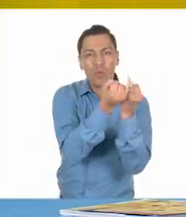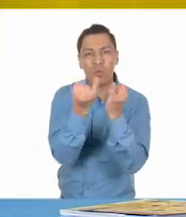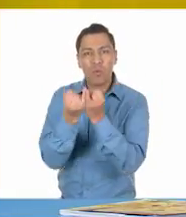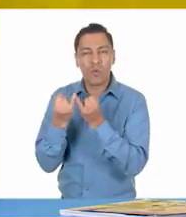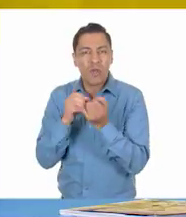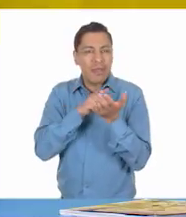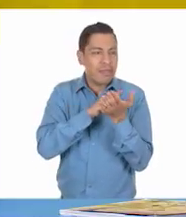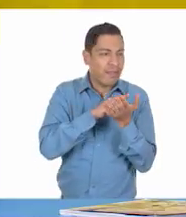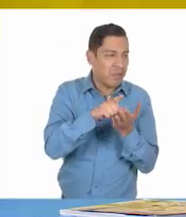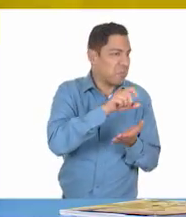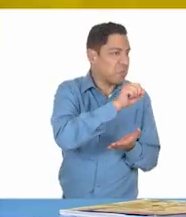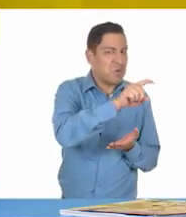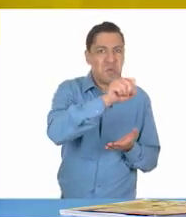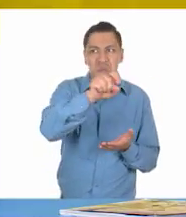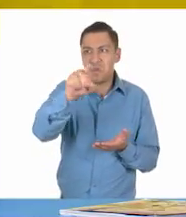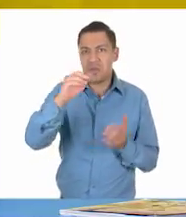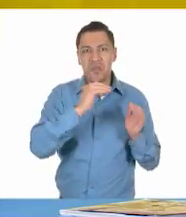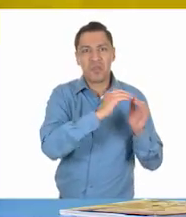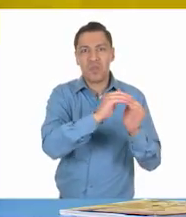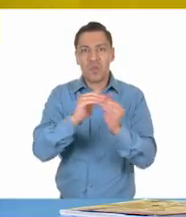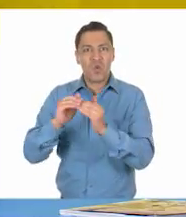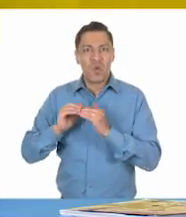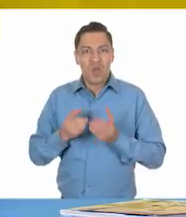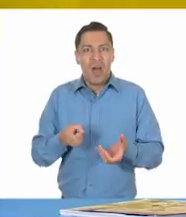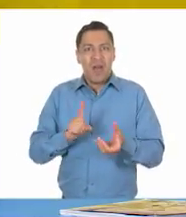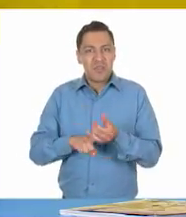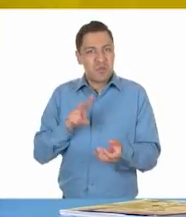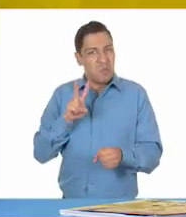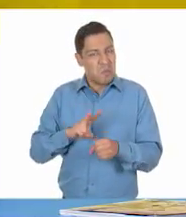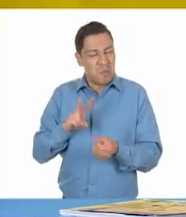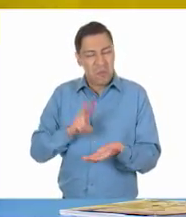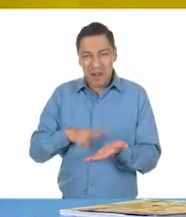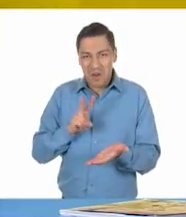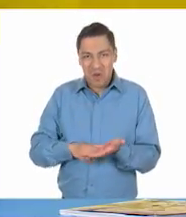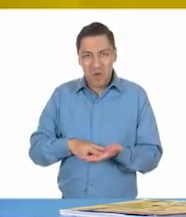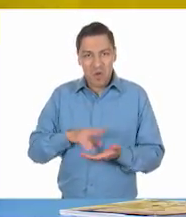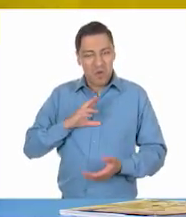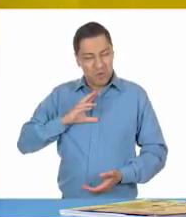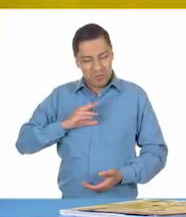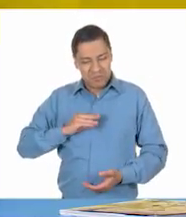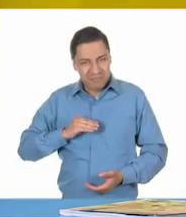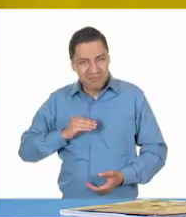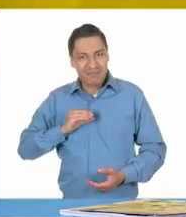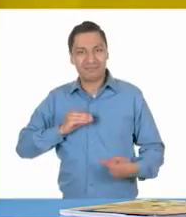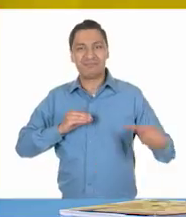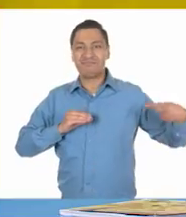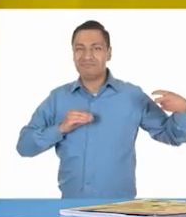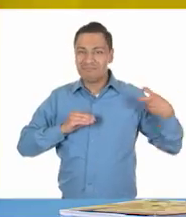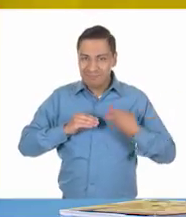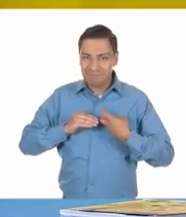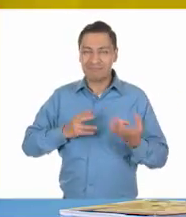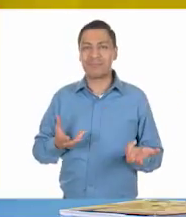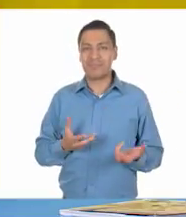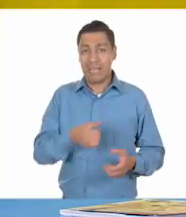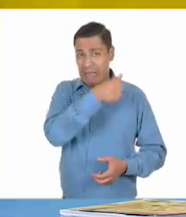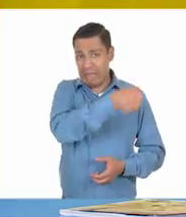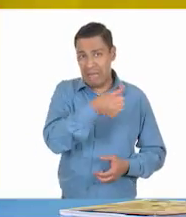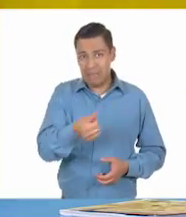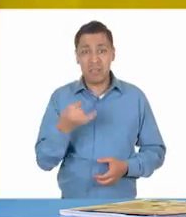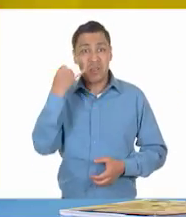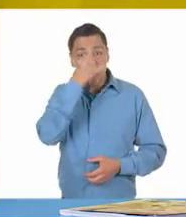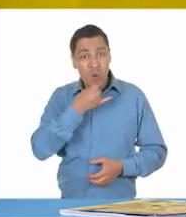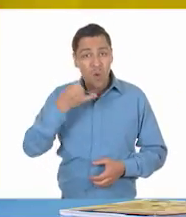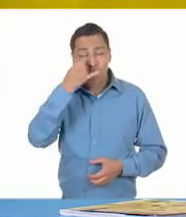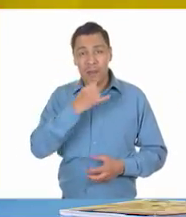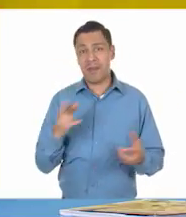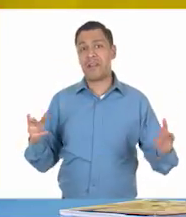se nos trate con respeto a nuestra dignidad. Eso quiere decir que independientemente de nuestras características físicas, de nuestro idioma,